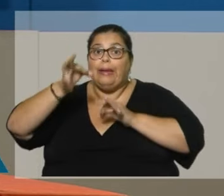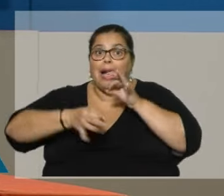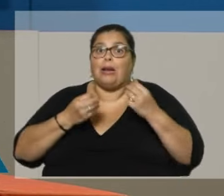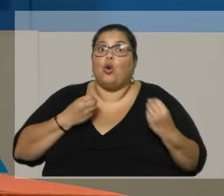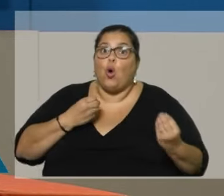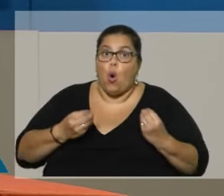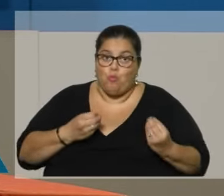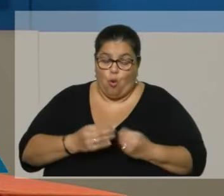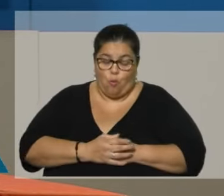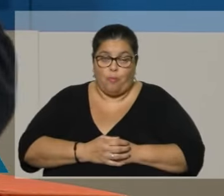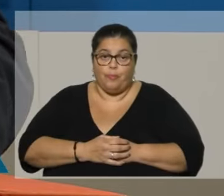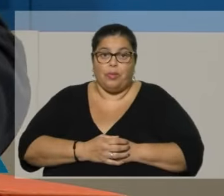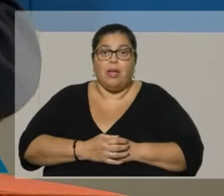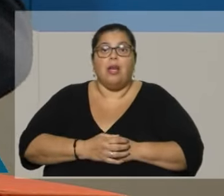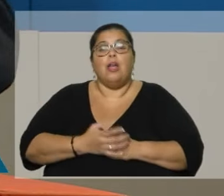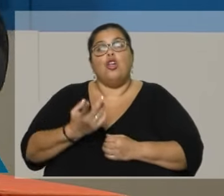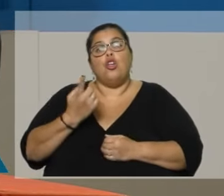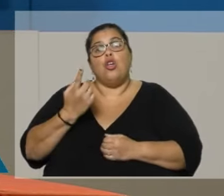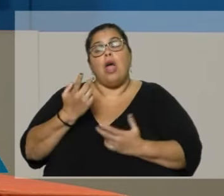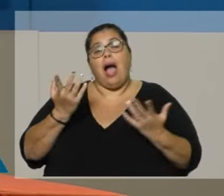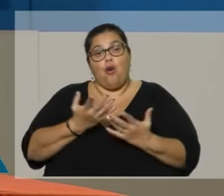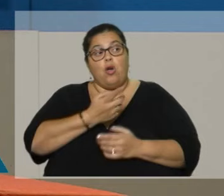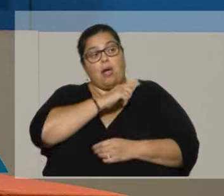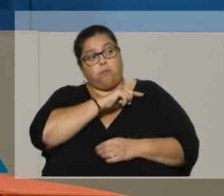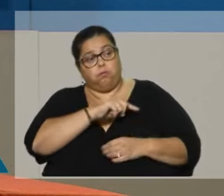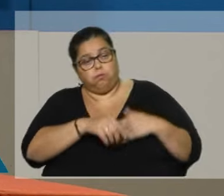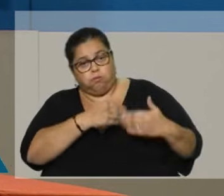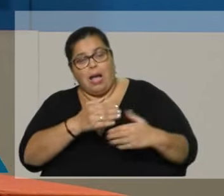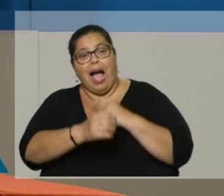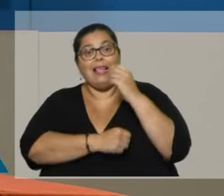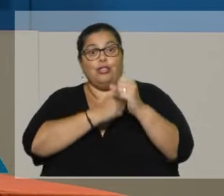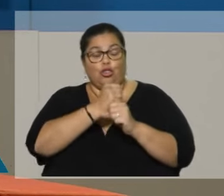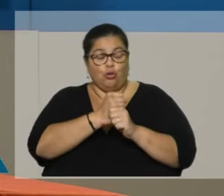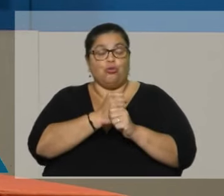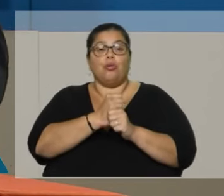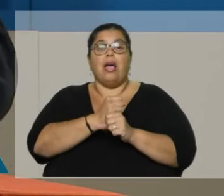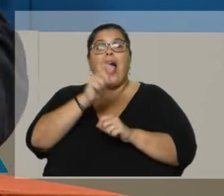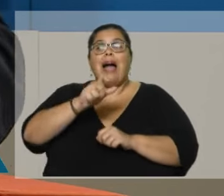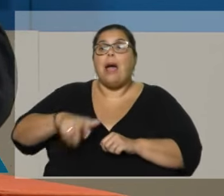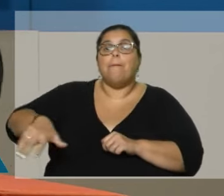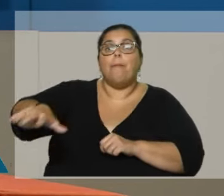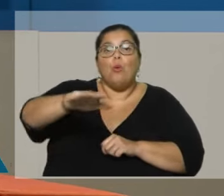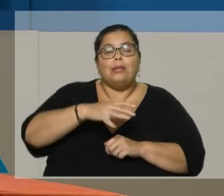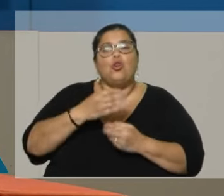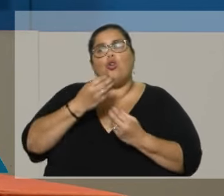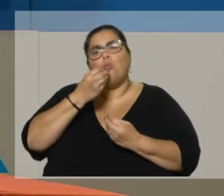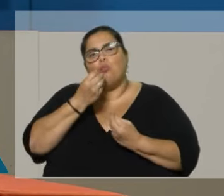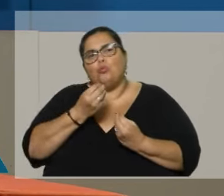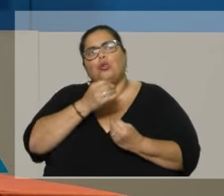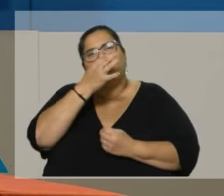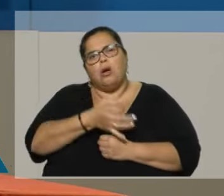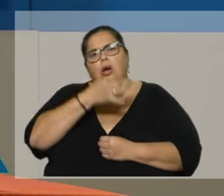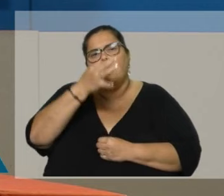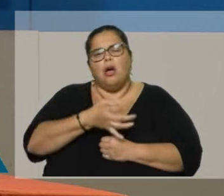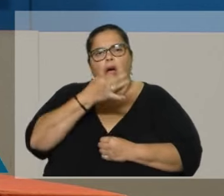Actualmente venimos de unos años donde a la población se le ha dado cuerda con ciertos eslóganes de campaña